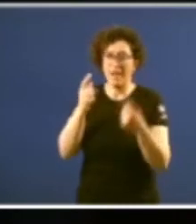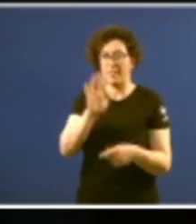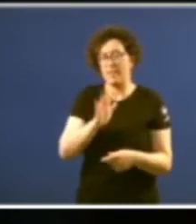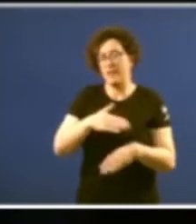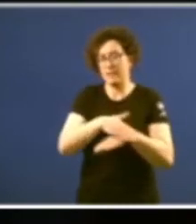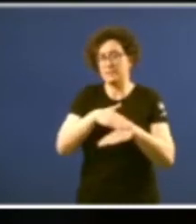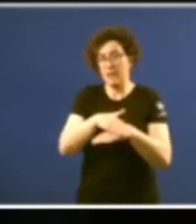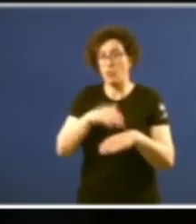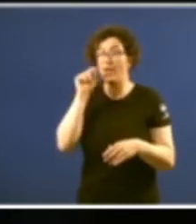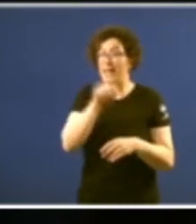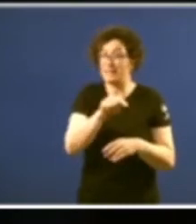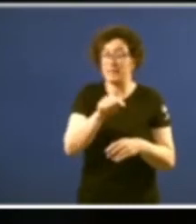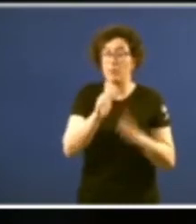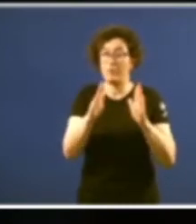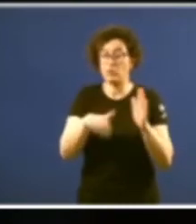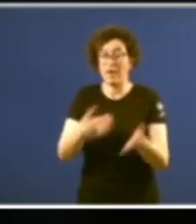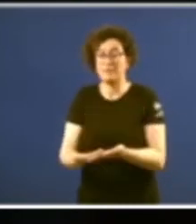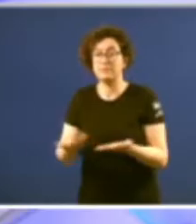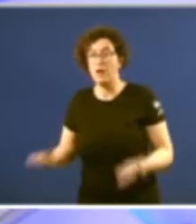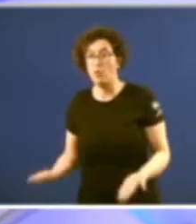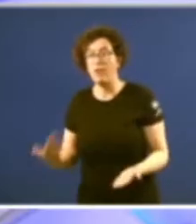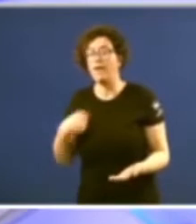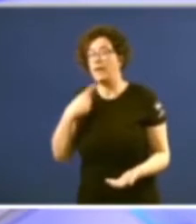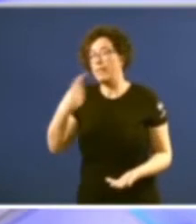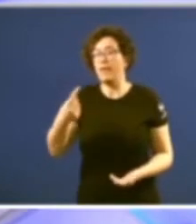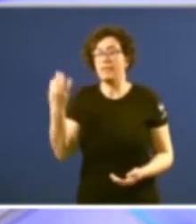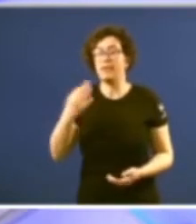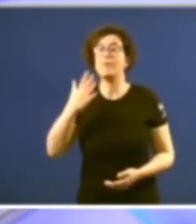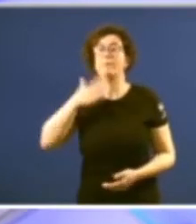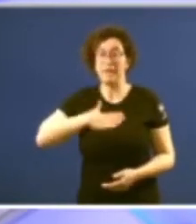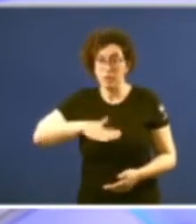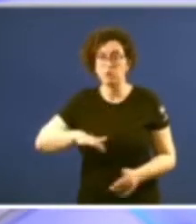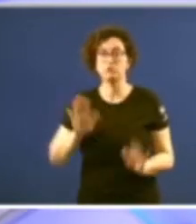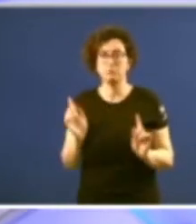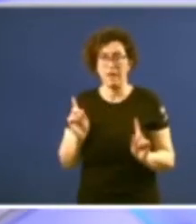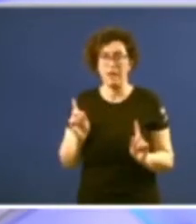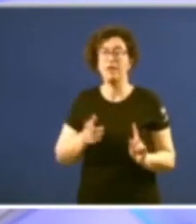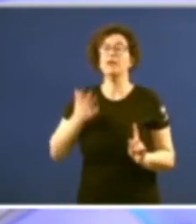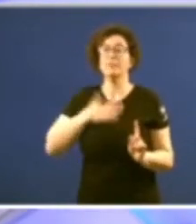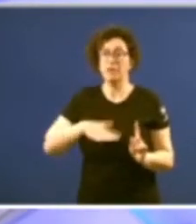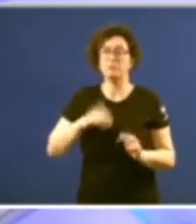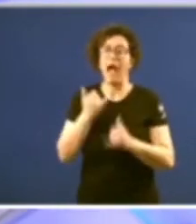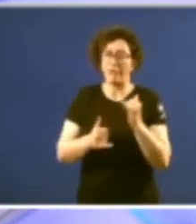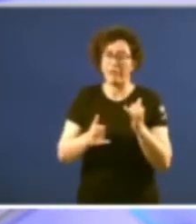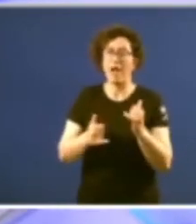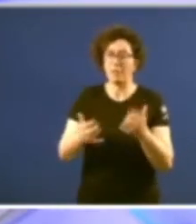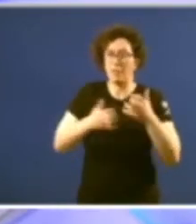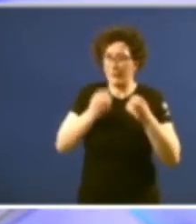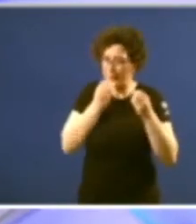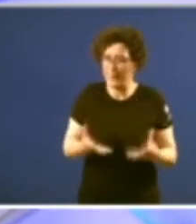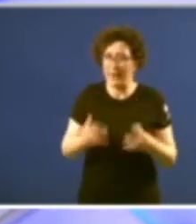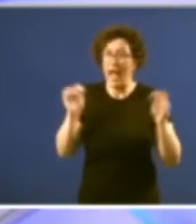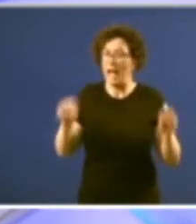aquela ata hoxe solo hai que decir que menos mal que se ayúben e que aquí estamos todos